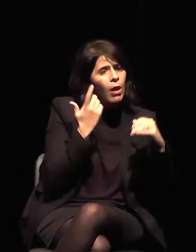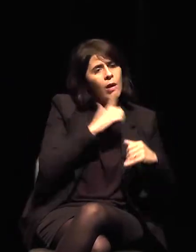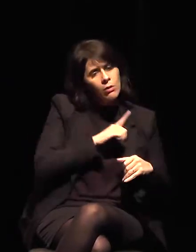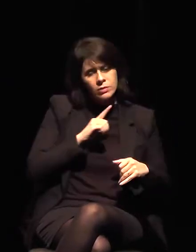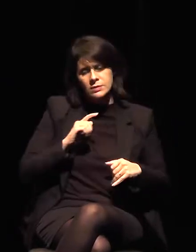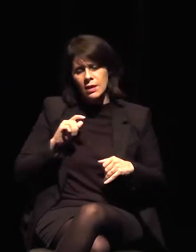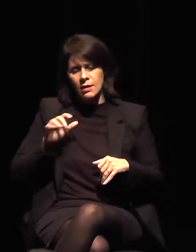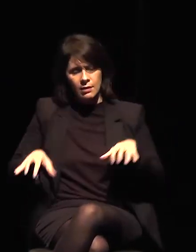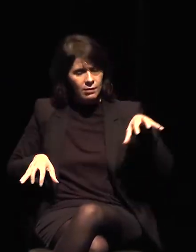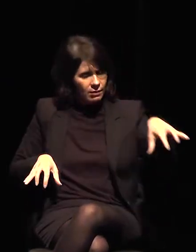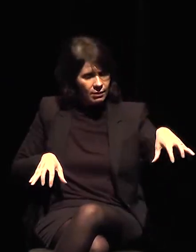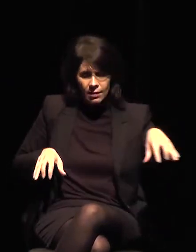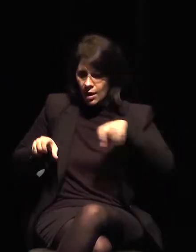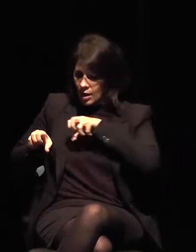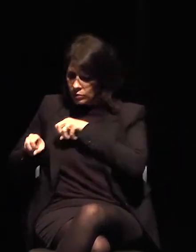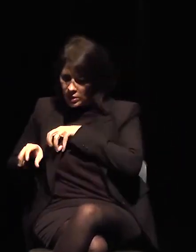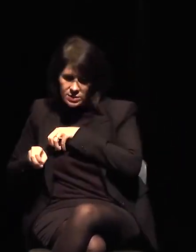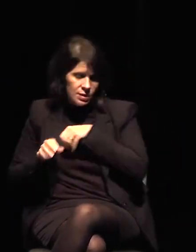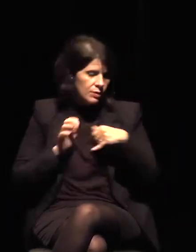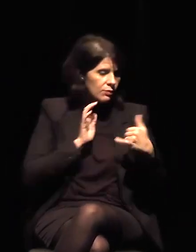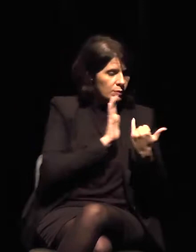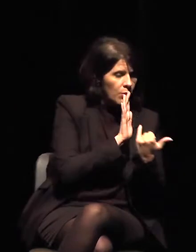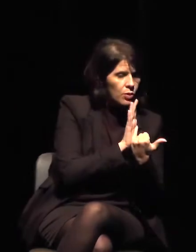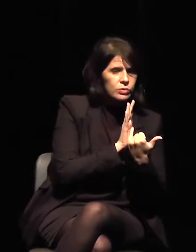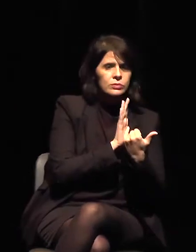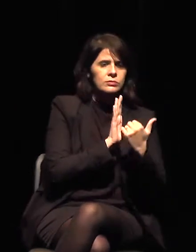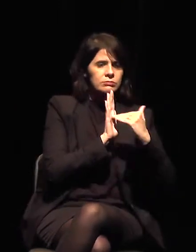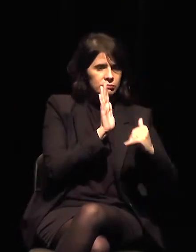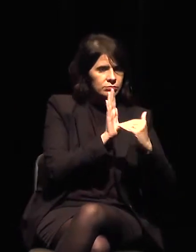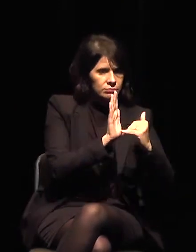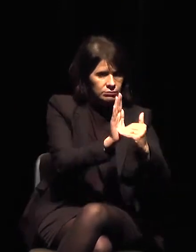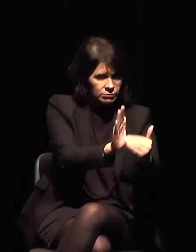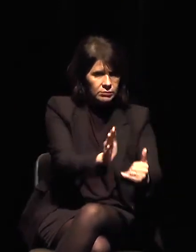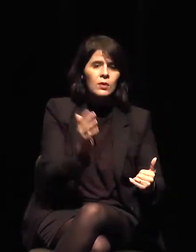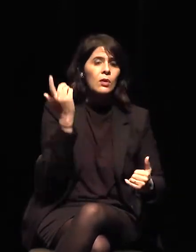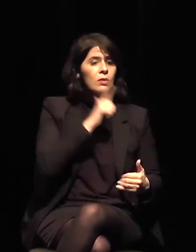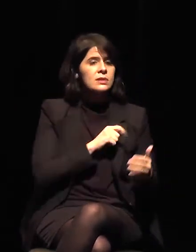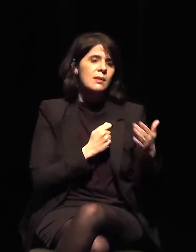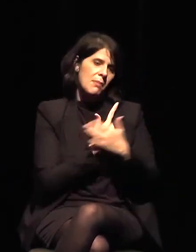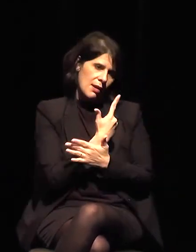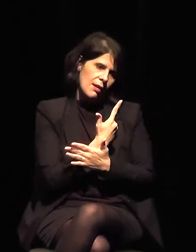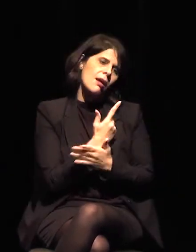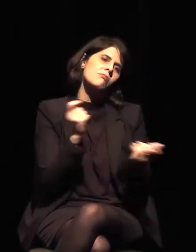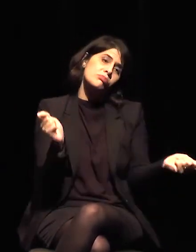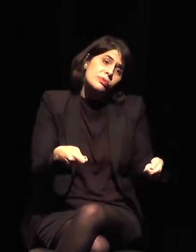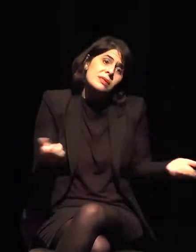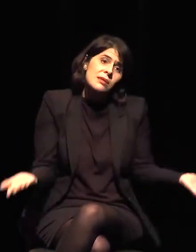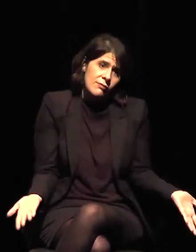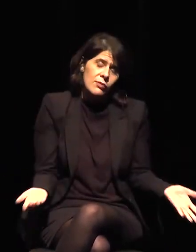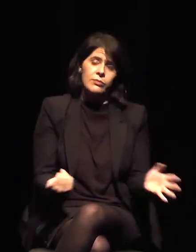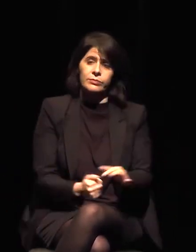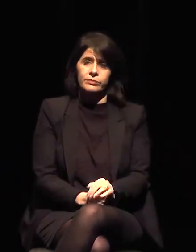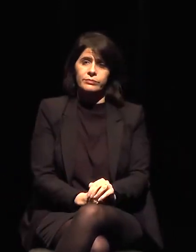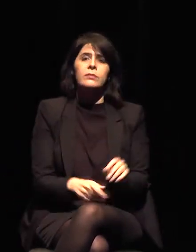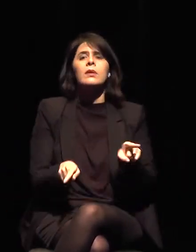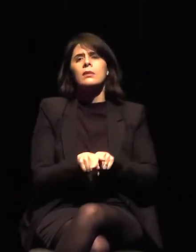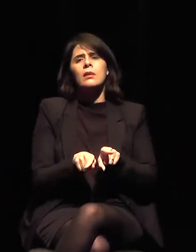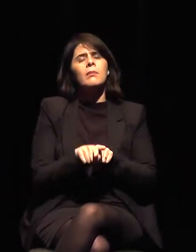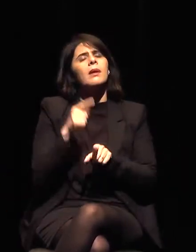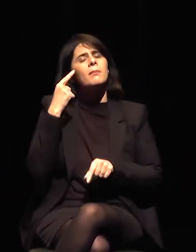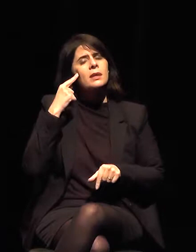tributos, tasas posibles de pagar. Lo mismo con las sanciones.